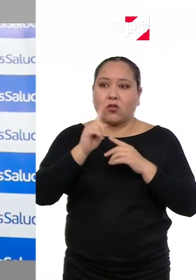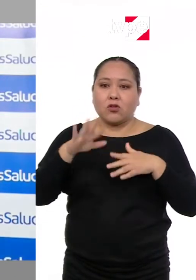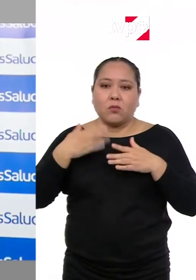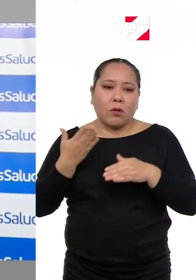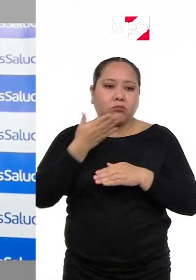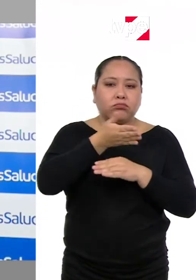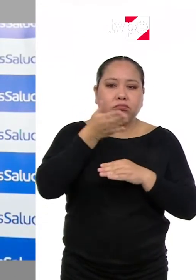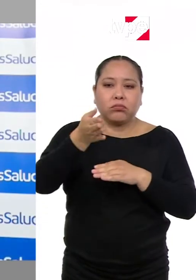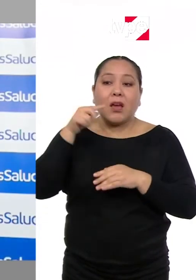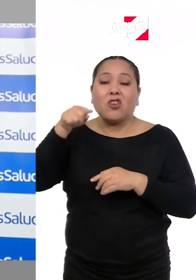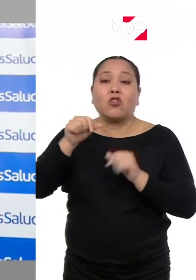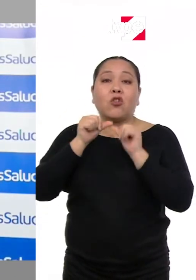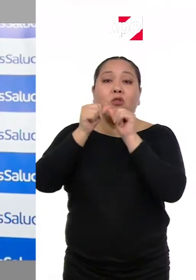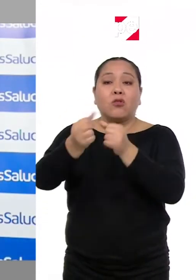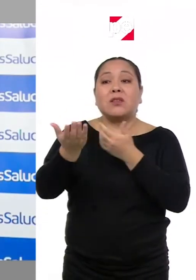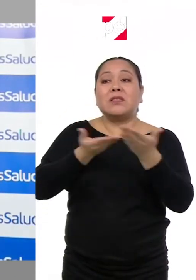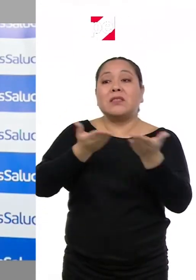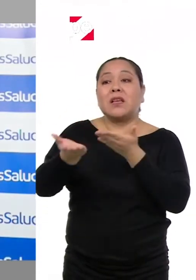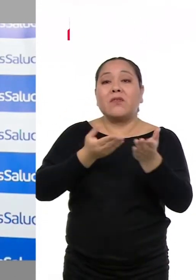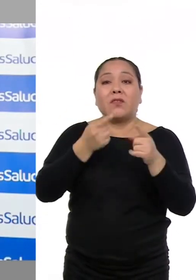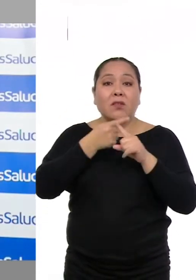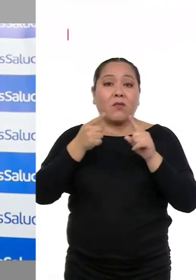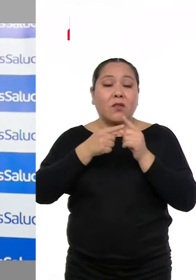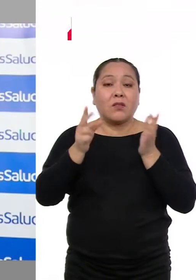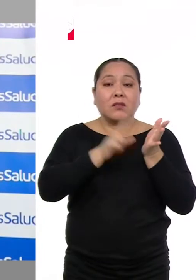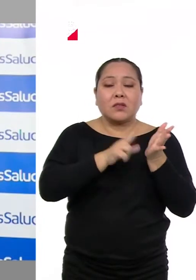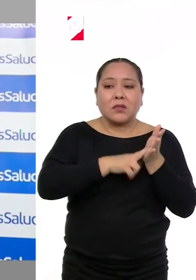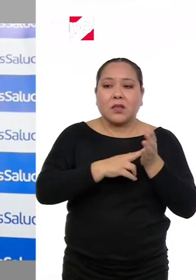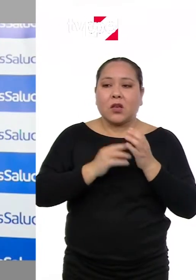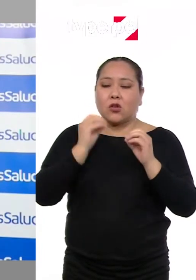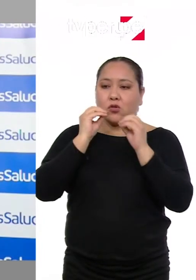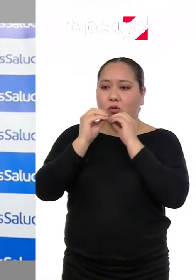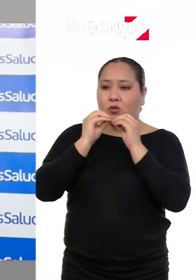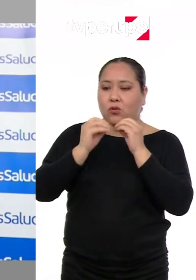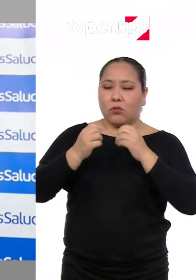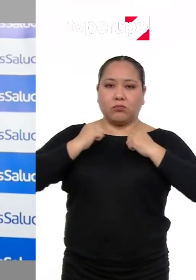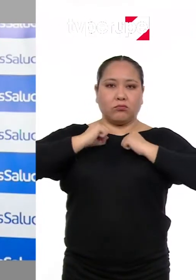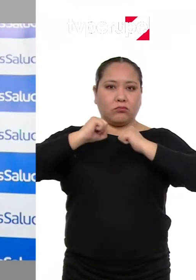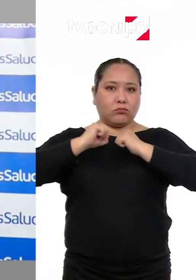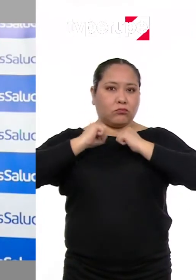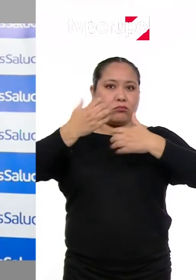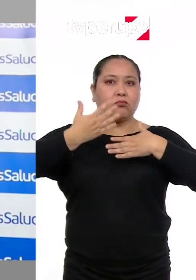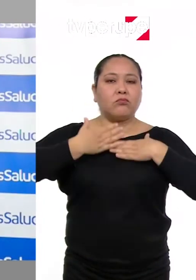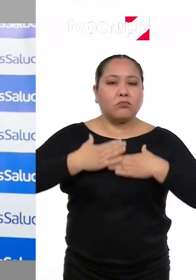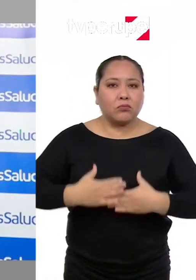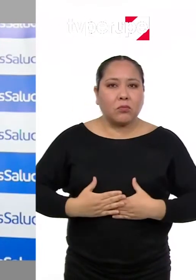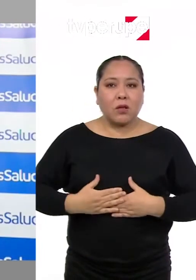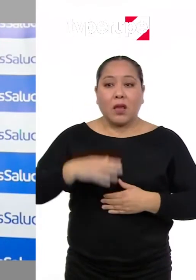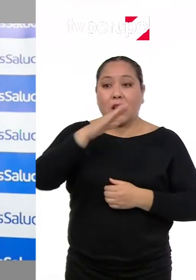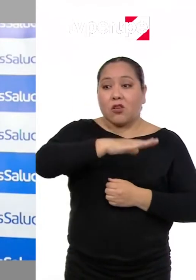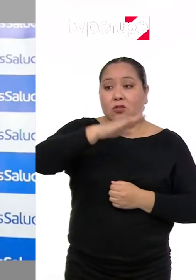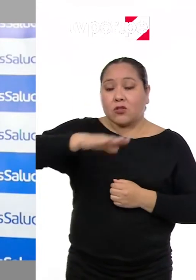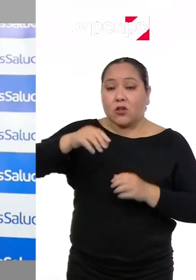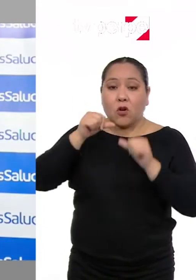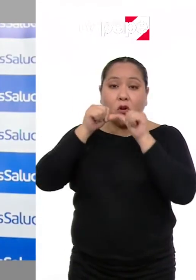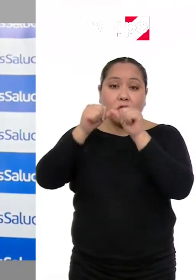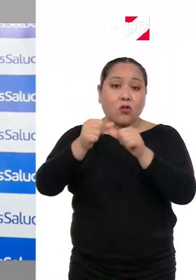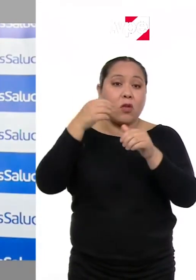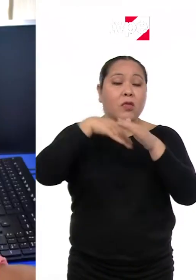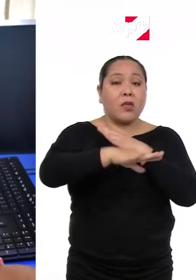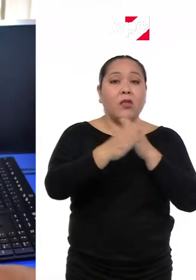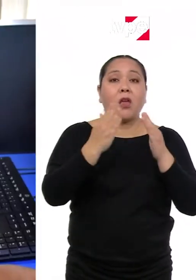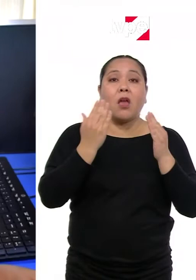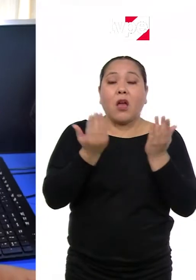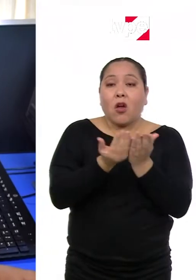puedan seguir beneficiándose de los servicios que brinda E-Salud en materia de rehabilitación profesional y social, con la finalidad de que los niños sigan en el